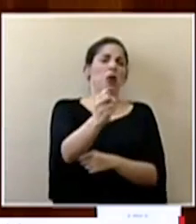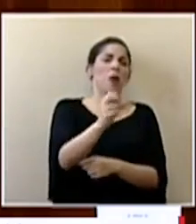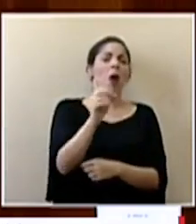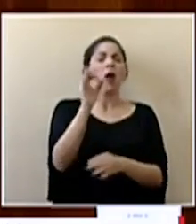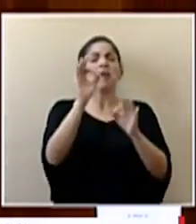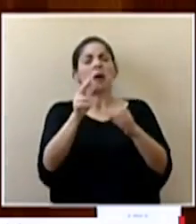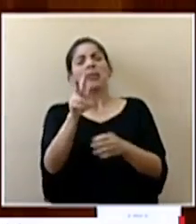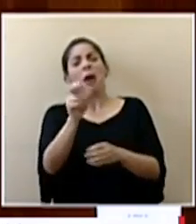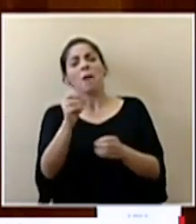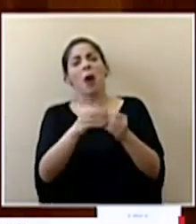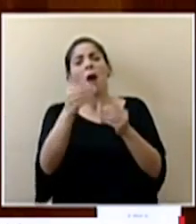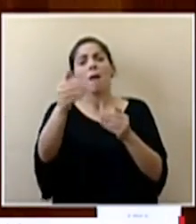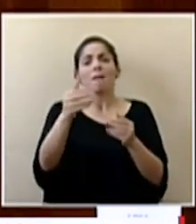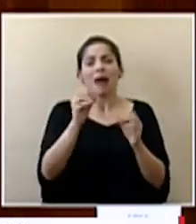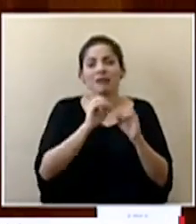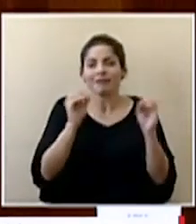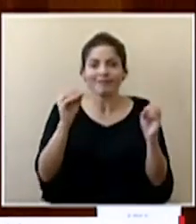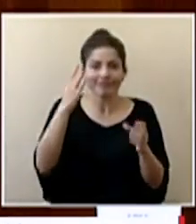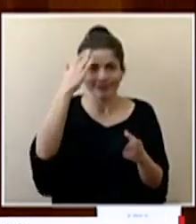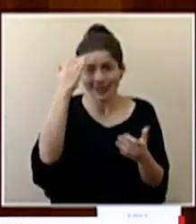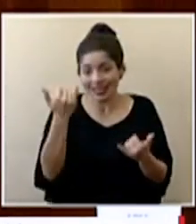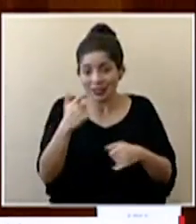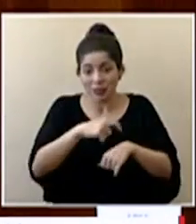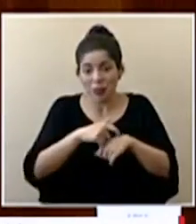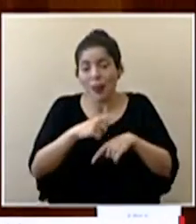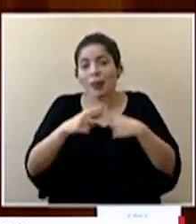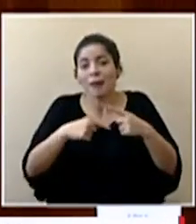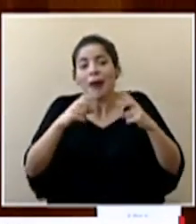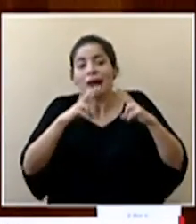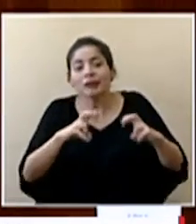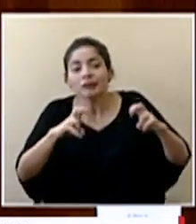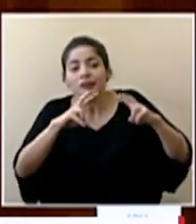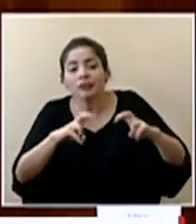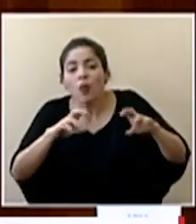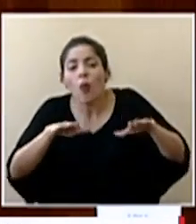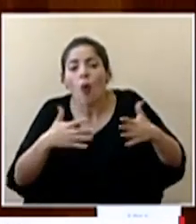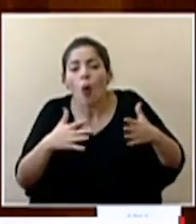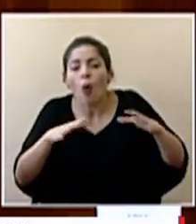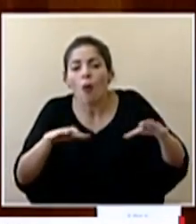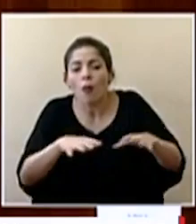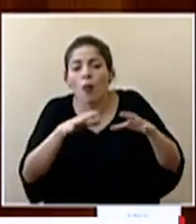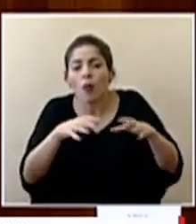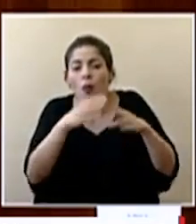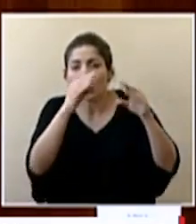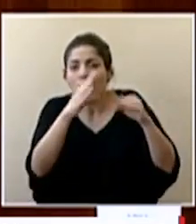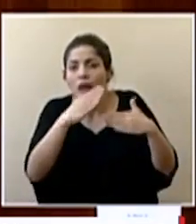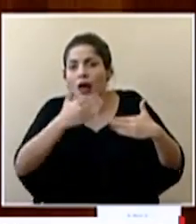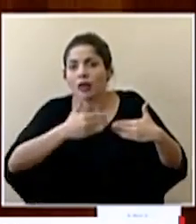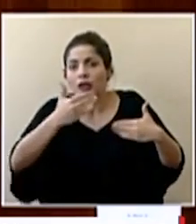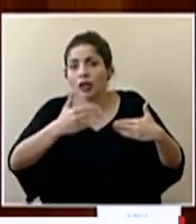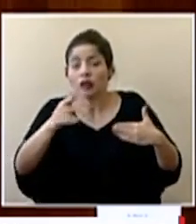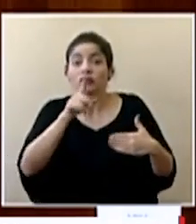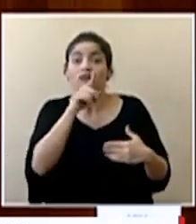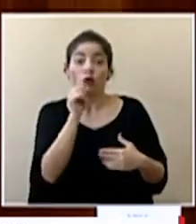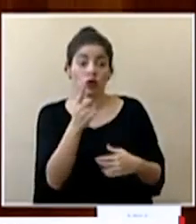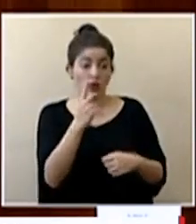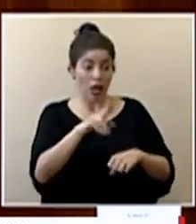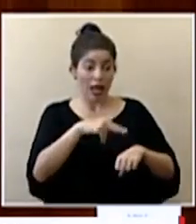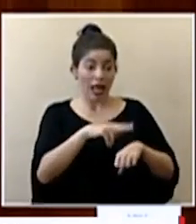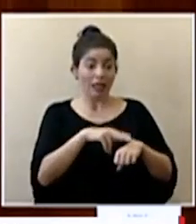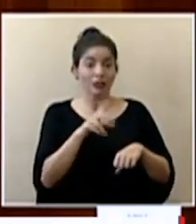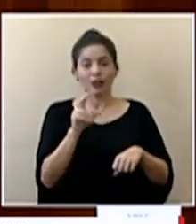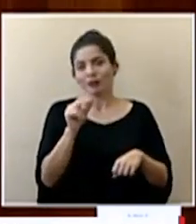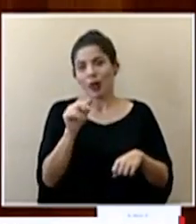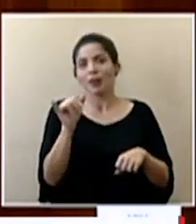o un poco más eso con el momento lo iremos valorando a ver justamente cómo se van comportando los datos incluso no solamente los nacionales sino a nivel